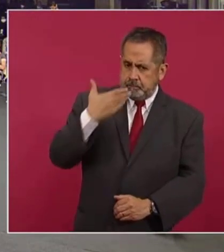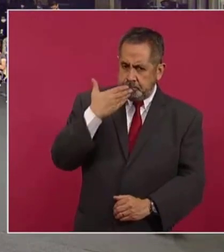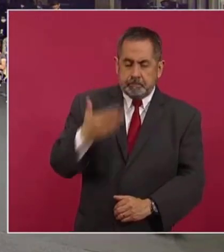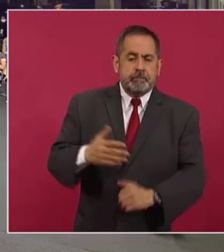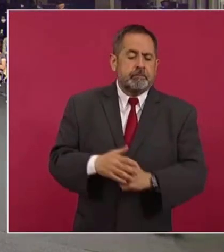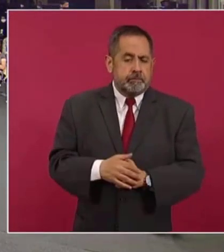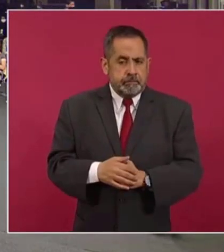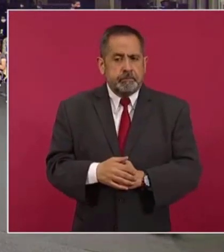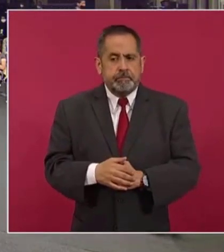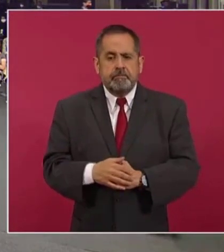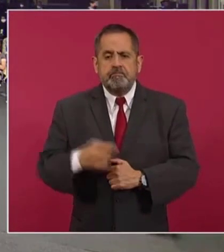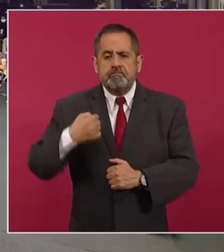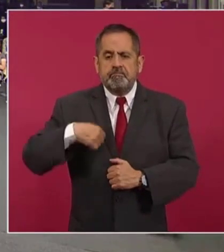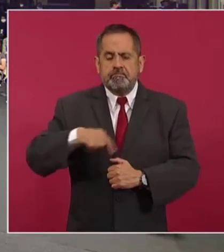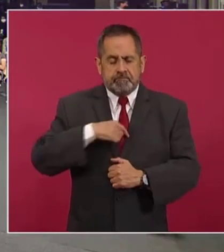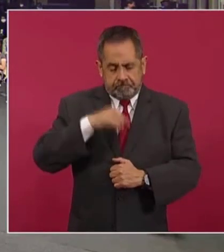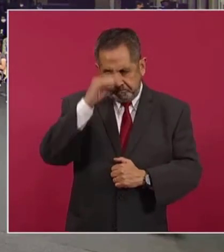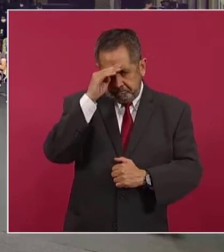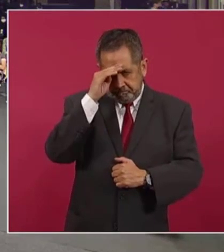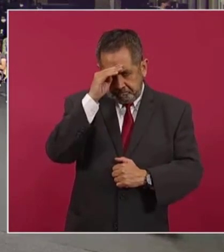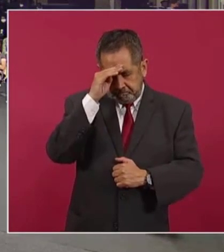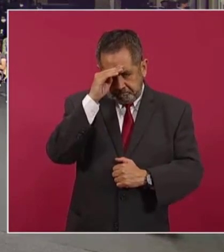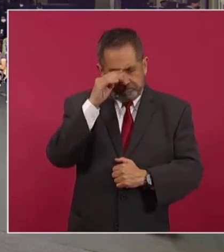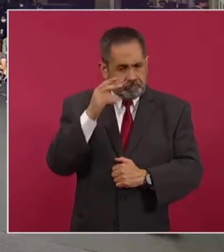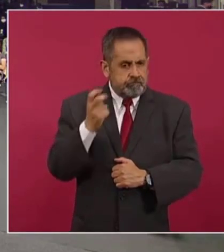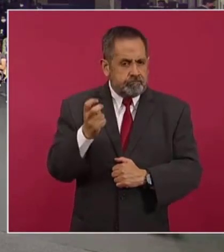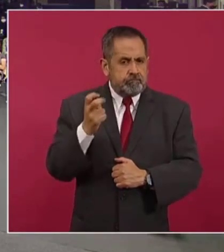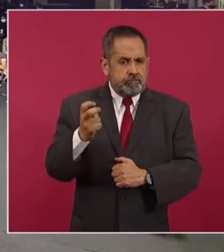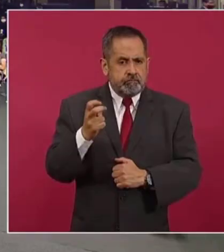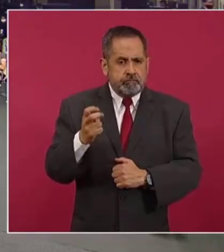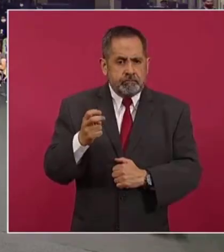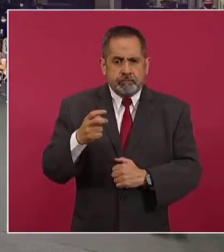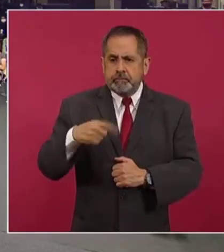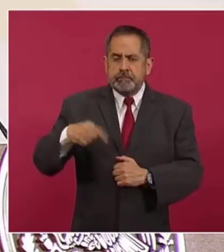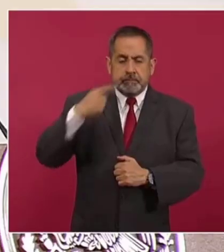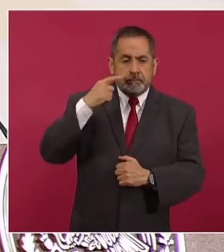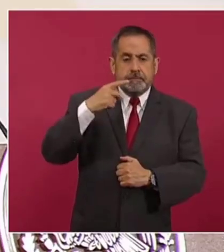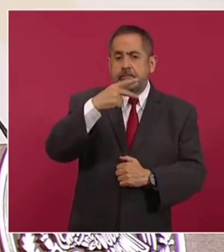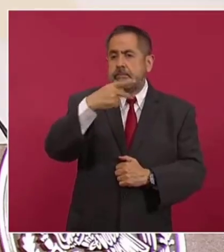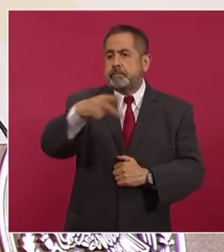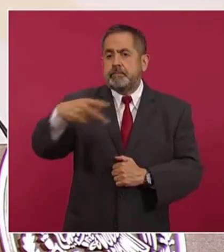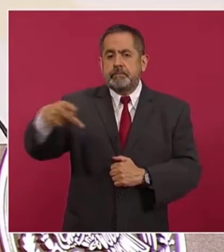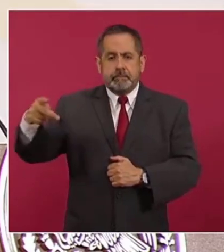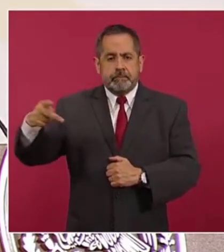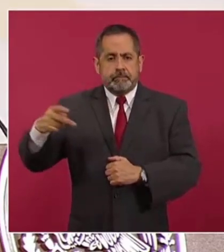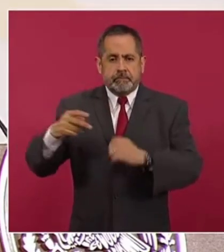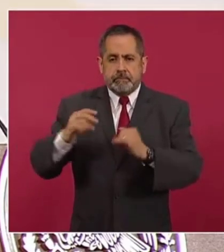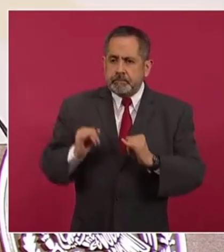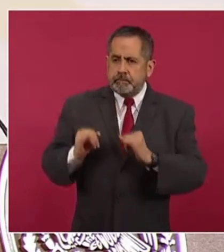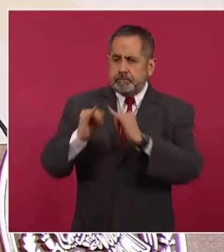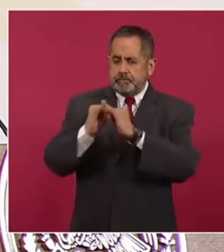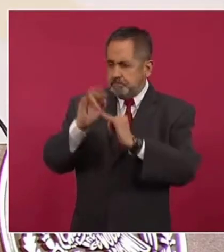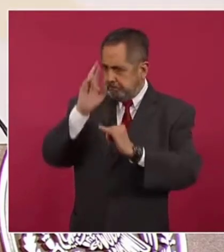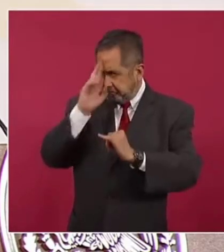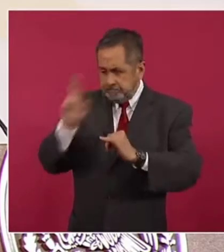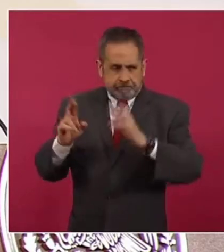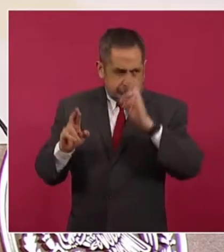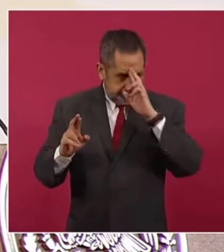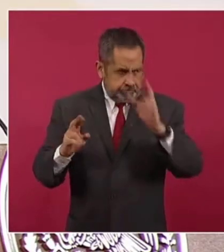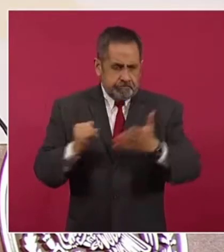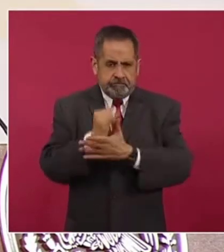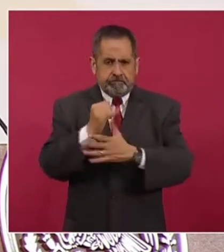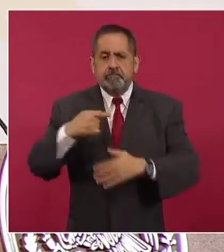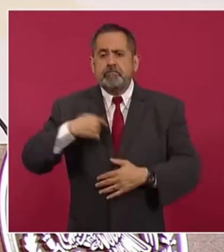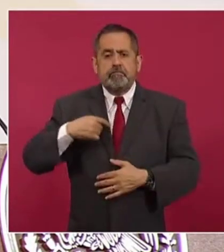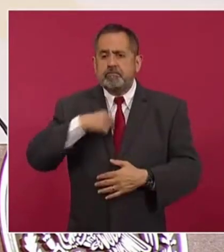nos hemos conducido con ese respeto a la decisión de cada institución, cada institución como se ha marcado aquí una